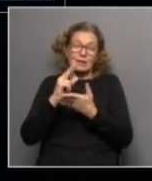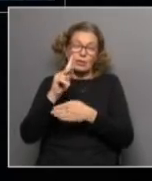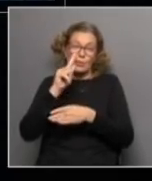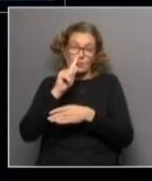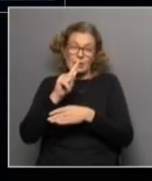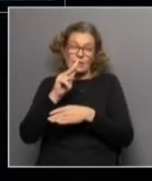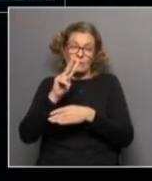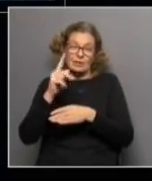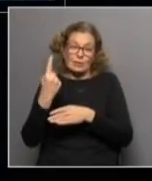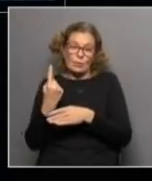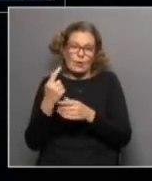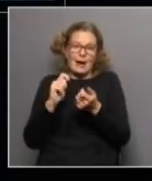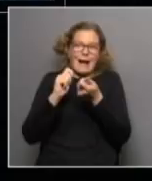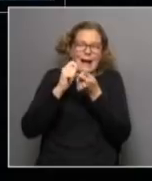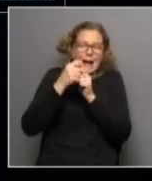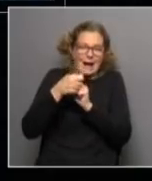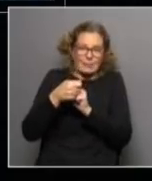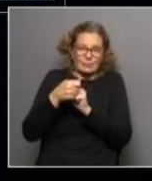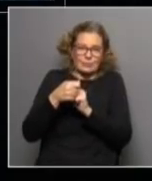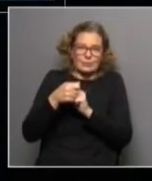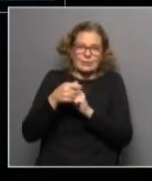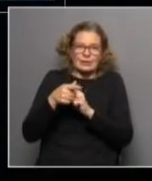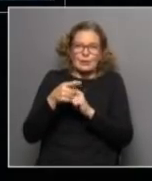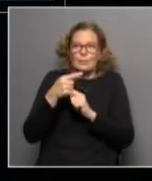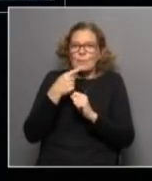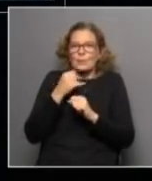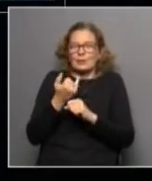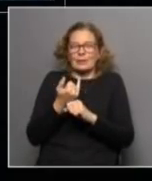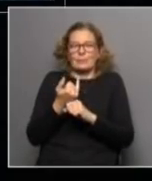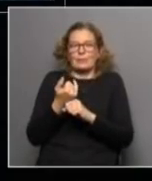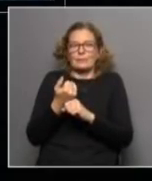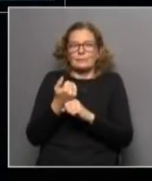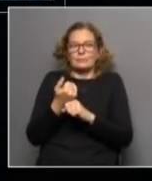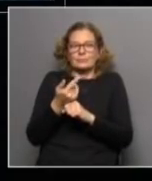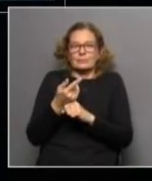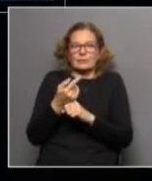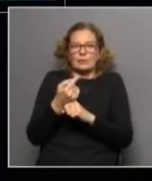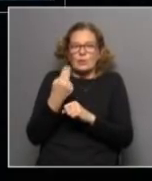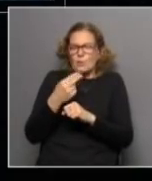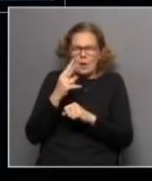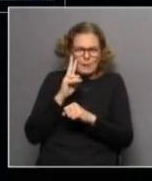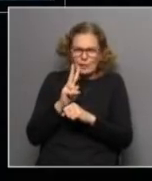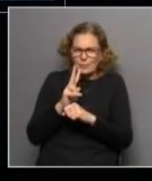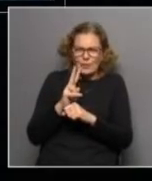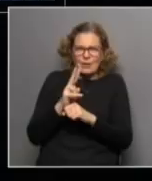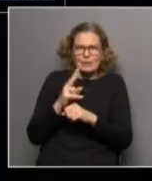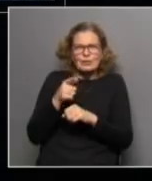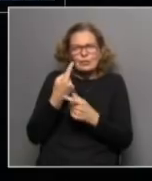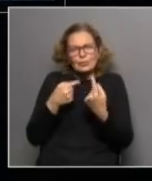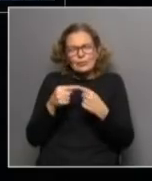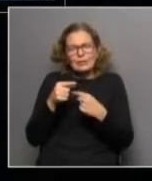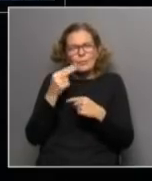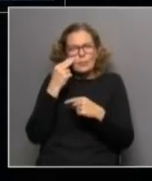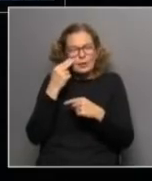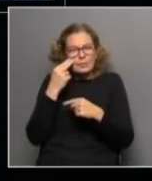acceso a satisfactores directamente, fue, nunca vista. Entonces, el hecho de que